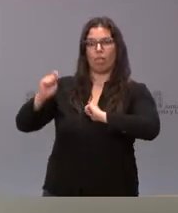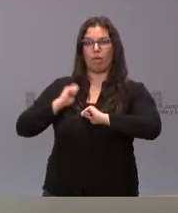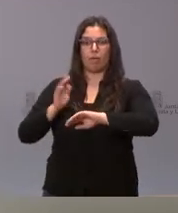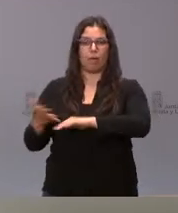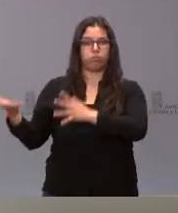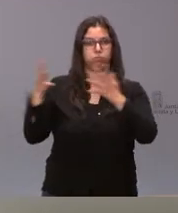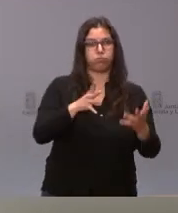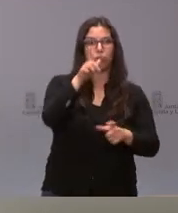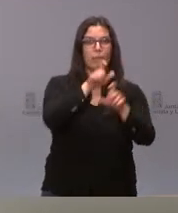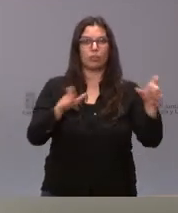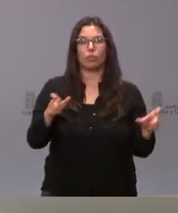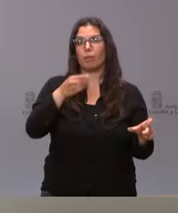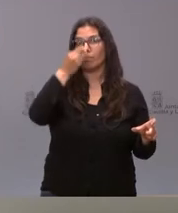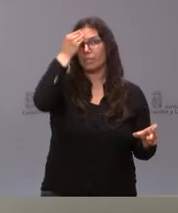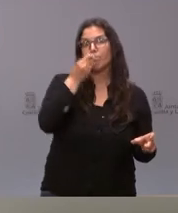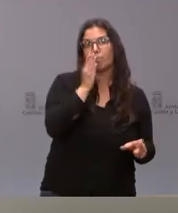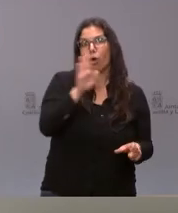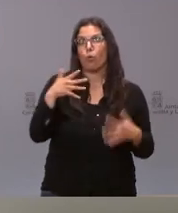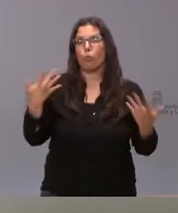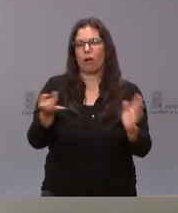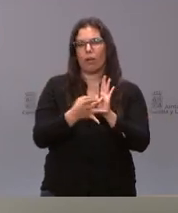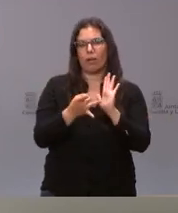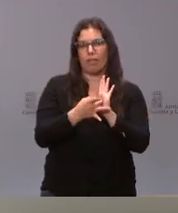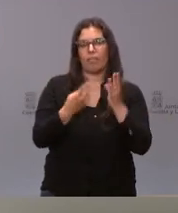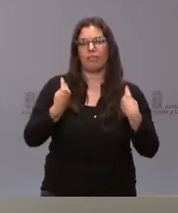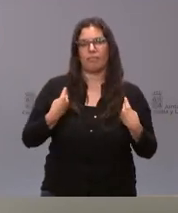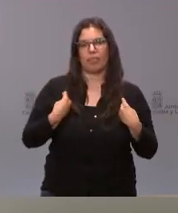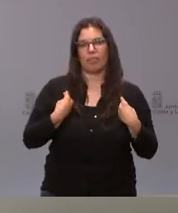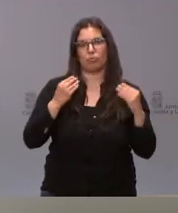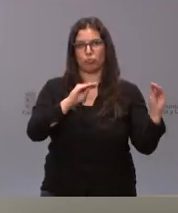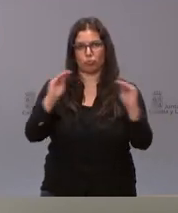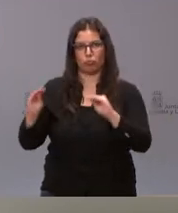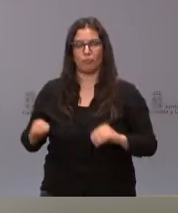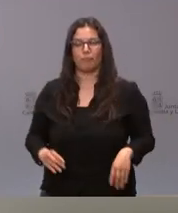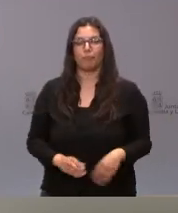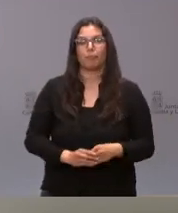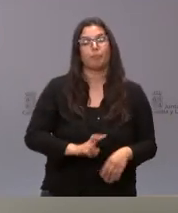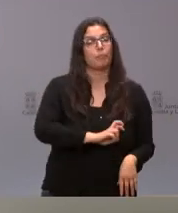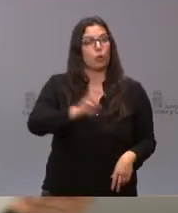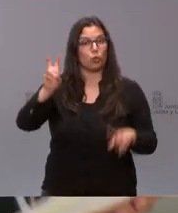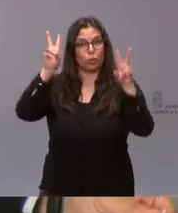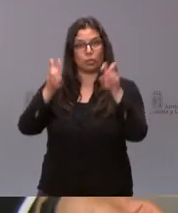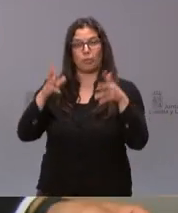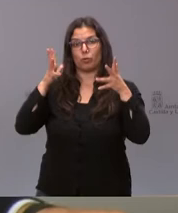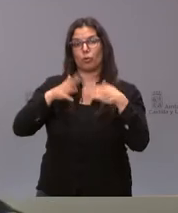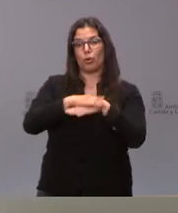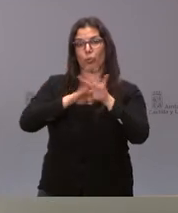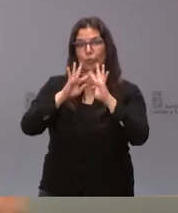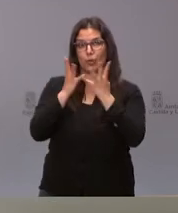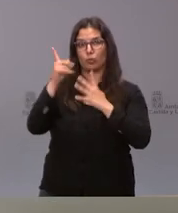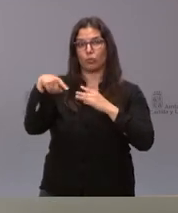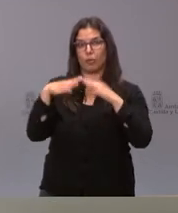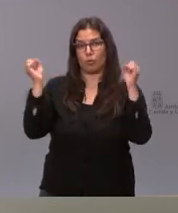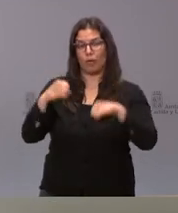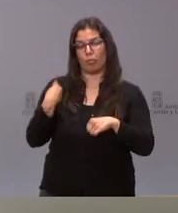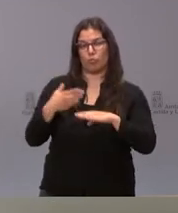ciudadanos para mejorar su calidad y condiciones de vida. En otro orden de cosas, en el Consejo de Gobierno hemos aprobado tal y como estaba